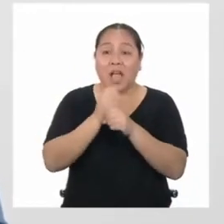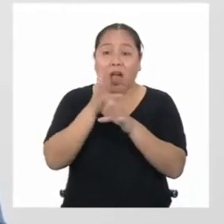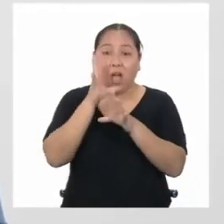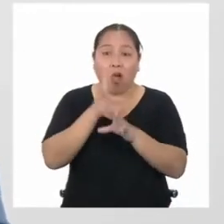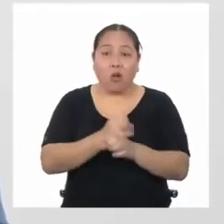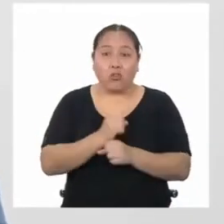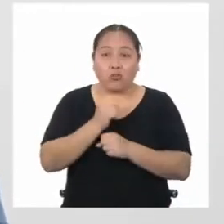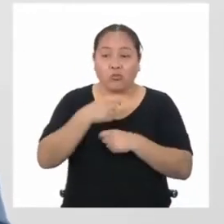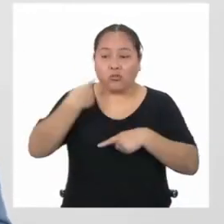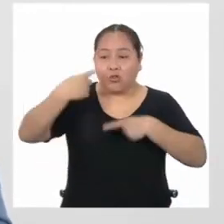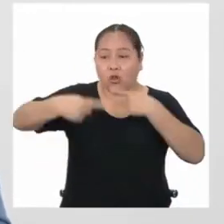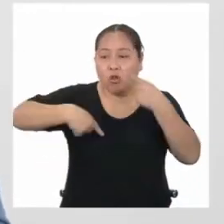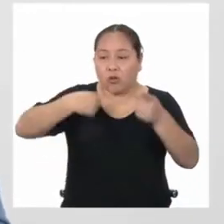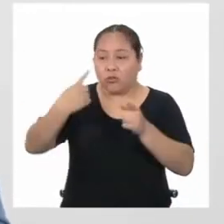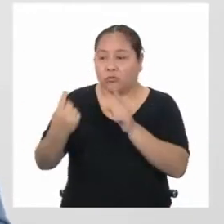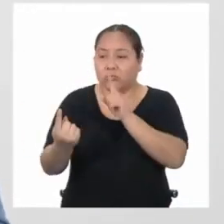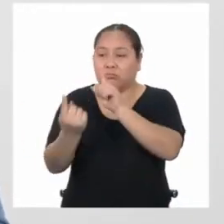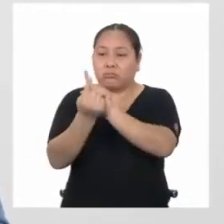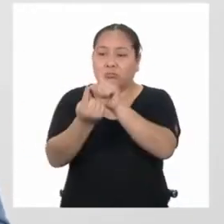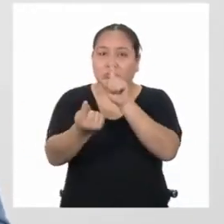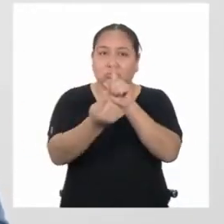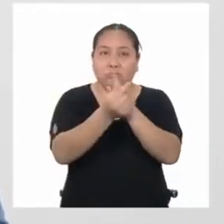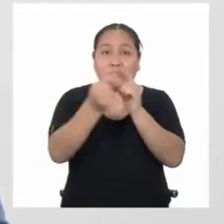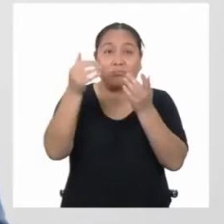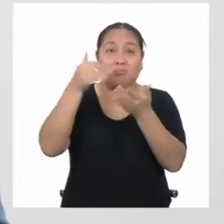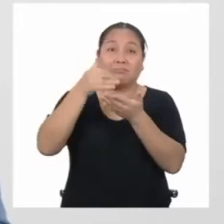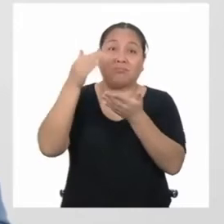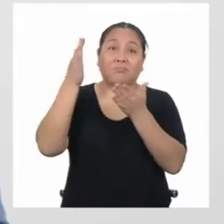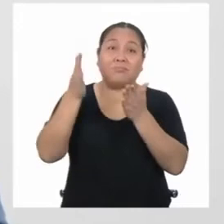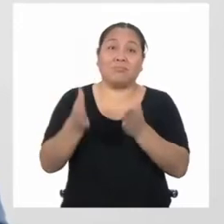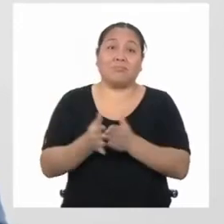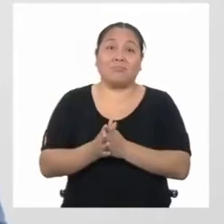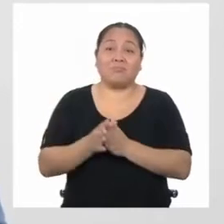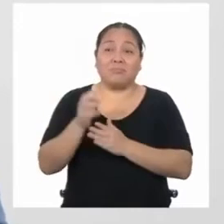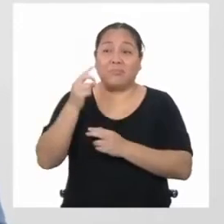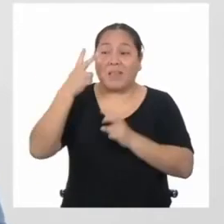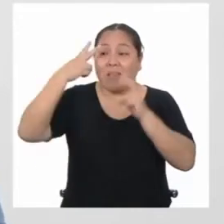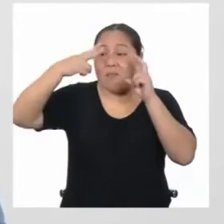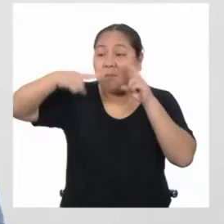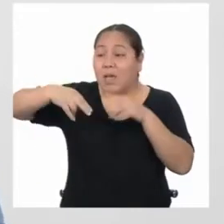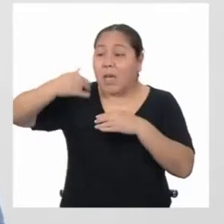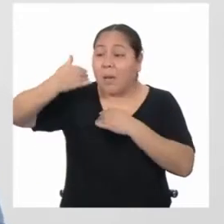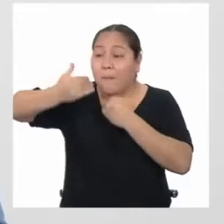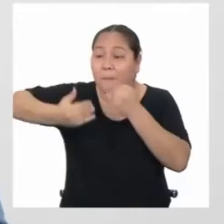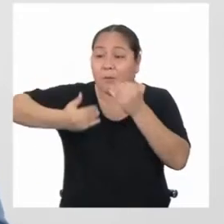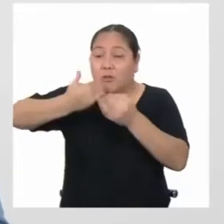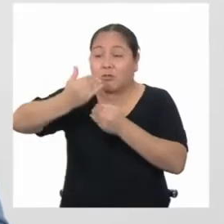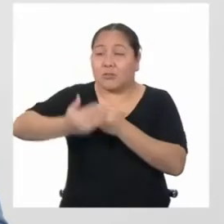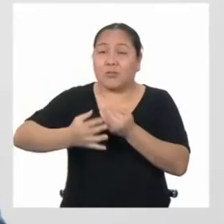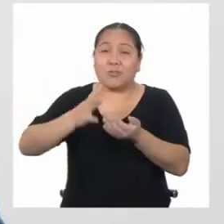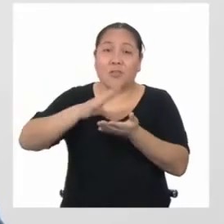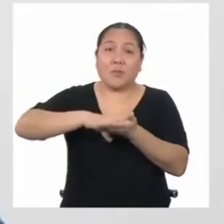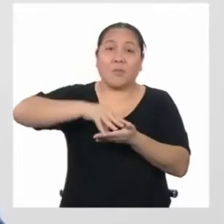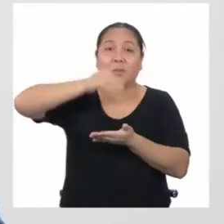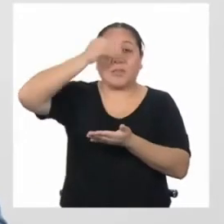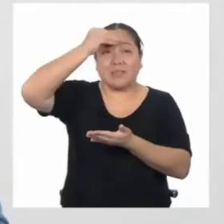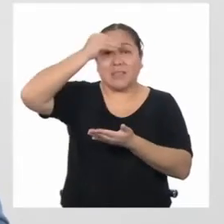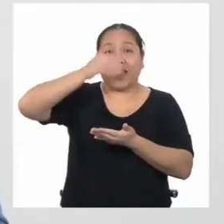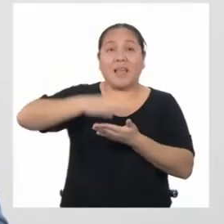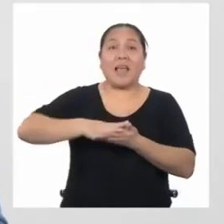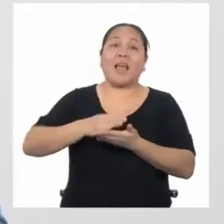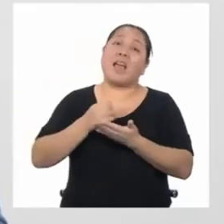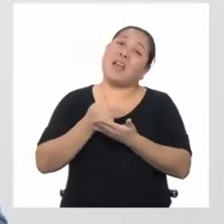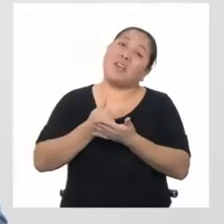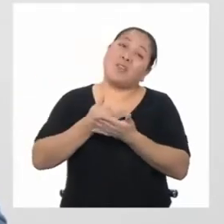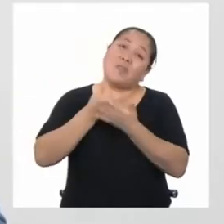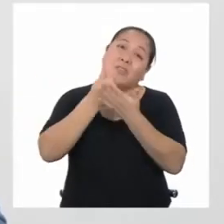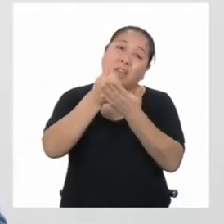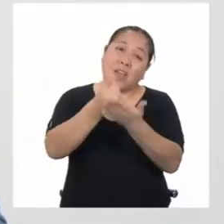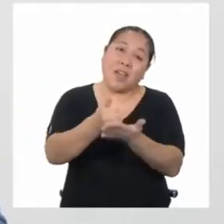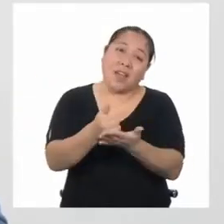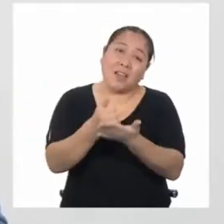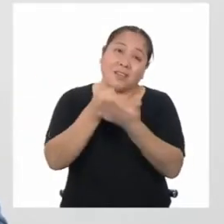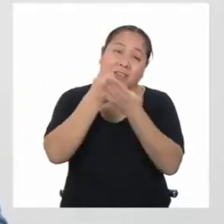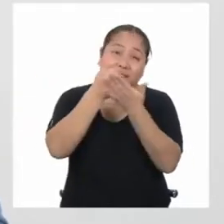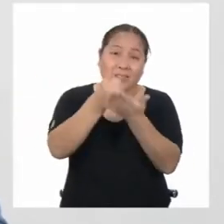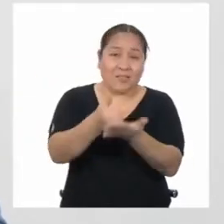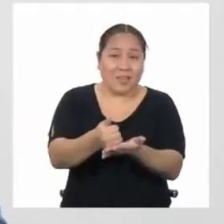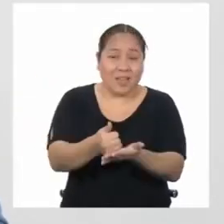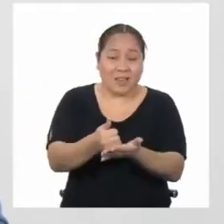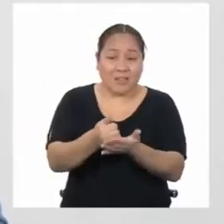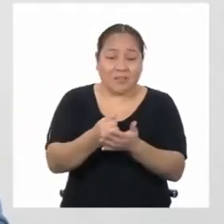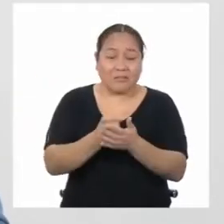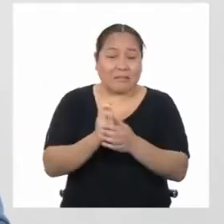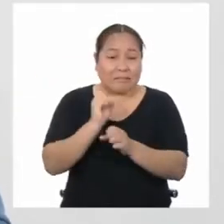chicos diariamente, de estar presentes en su proceso de aprendizaje y ayudarlas y ayudarlos a vencer las